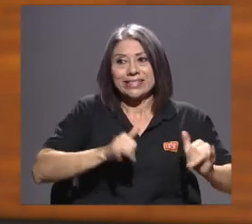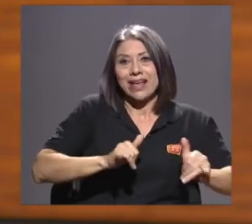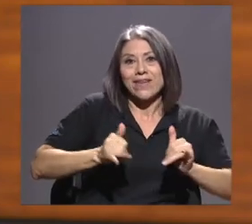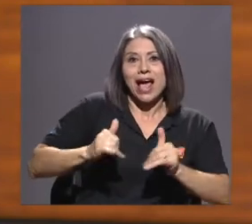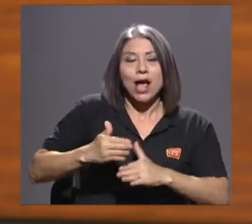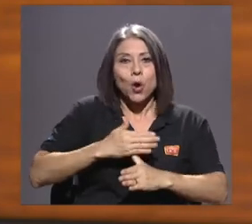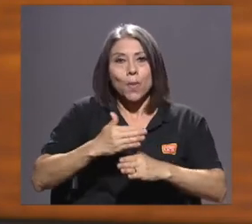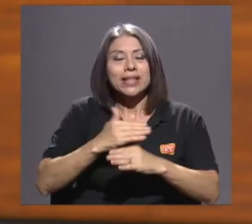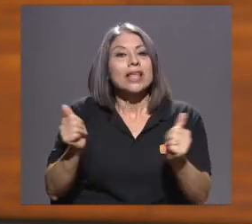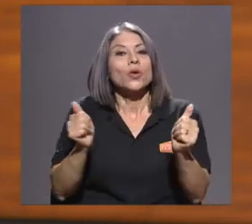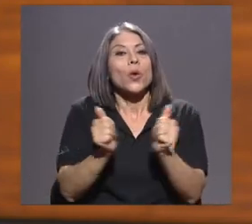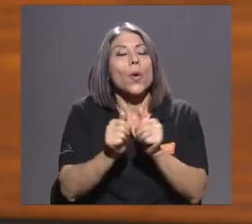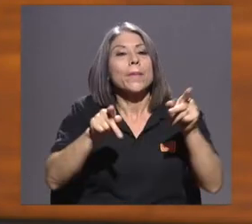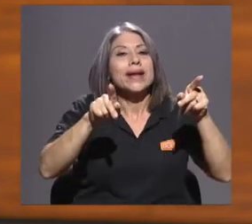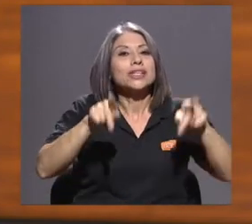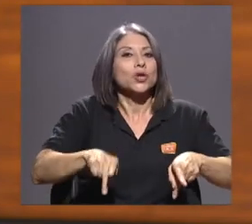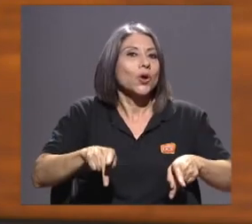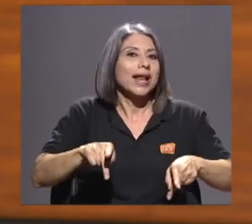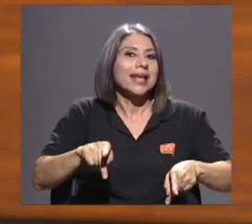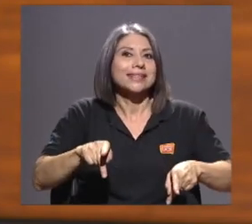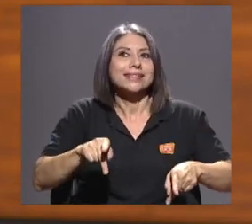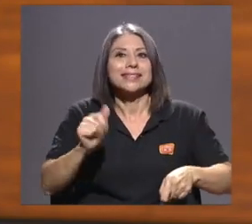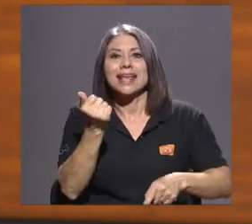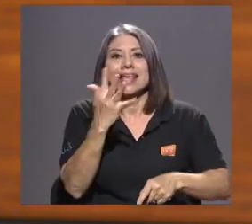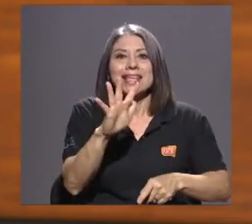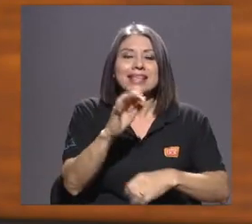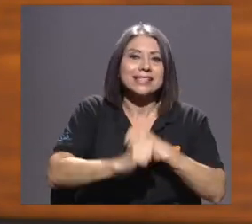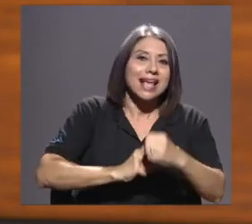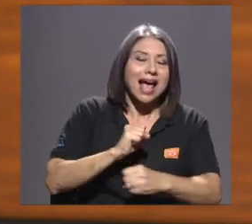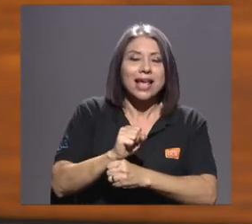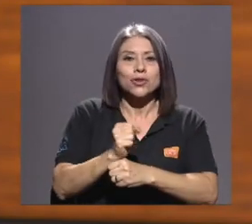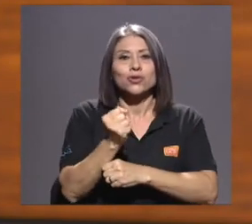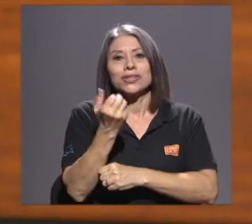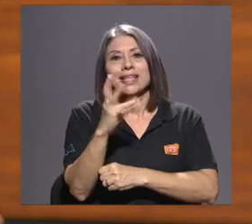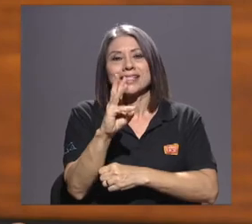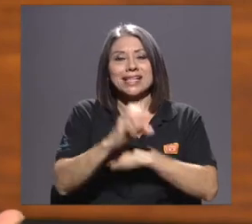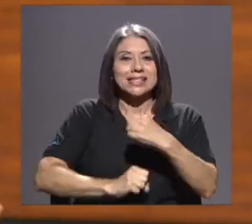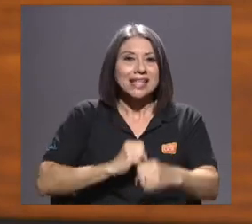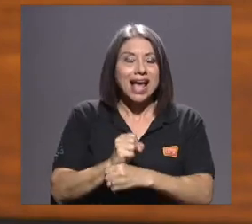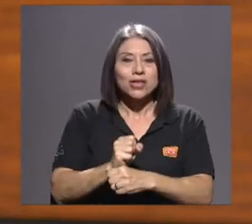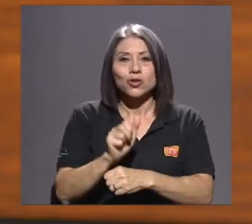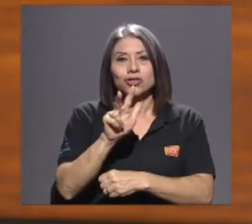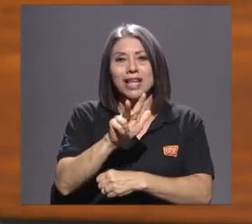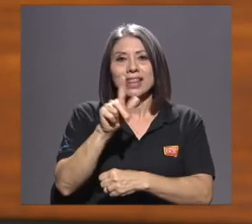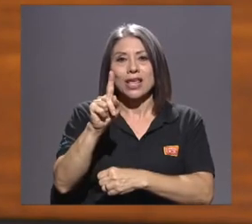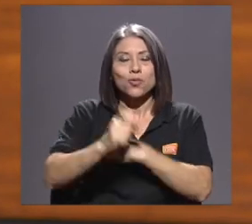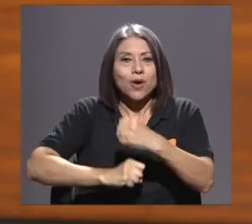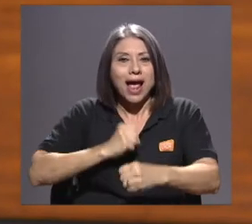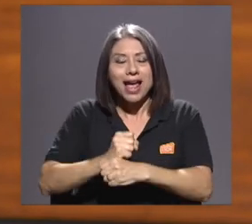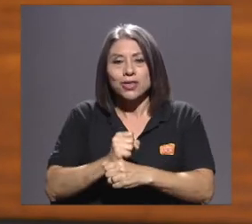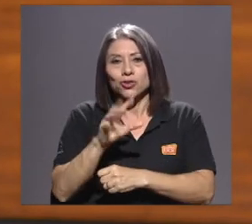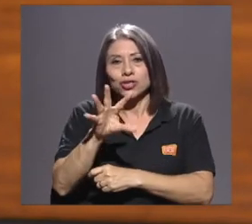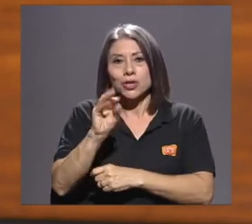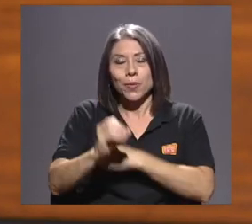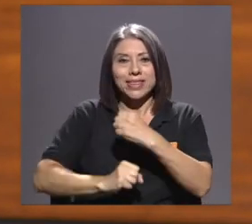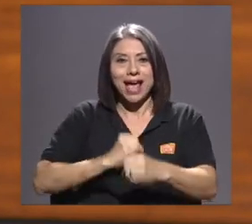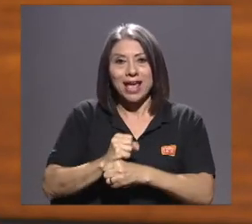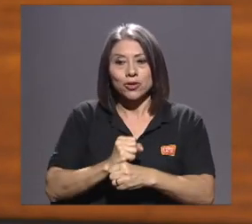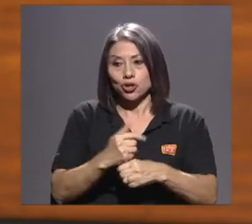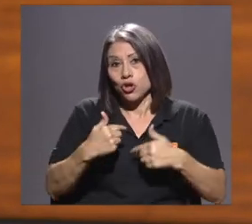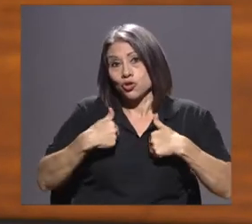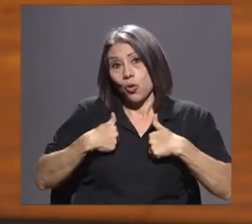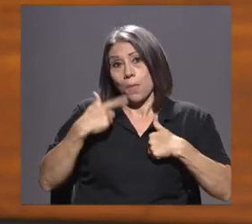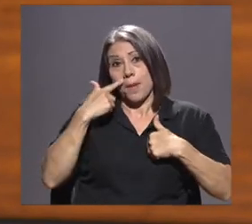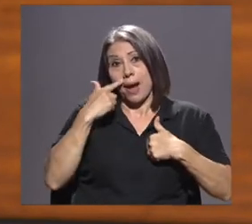con personas que tenían quince, dieciséis, treinta y uno, cincuenta. Y yo como papá o mamá